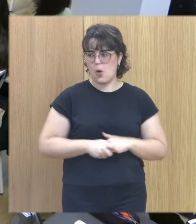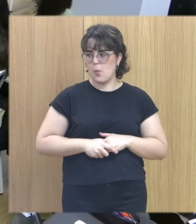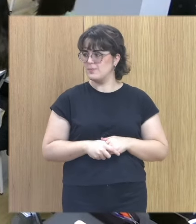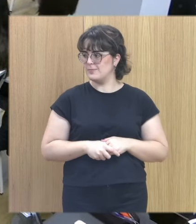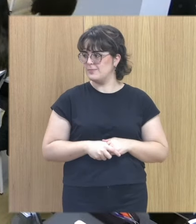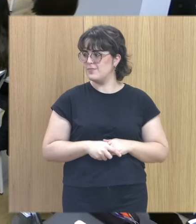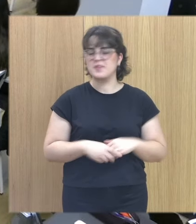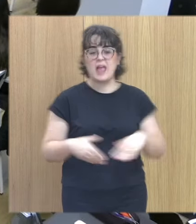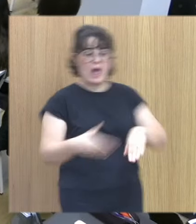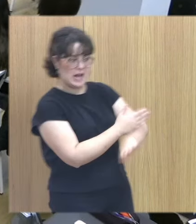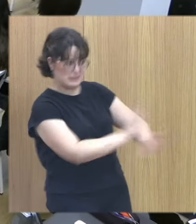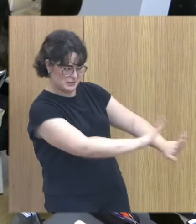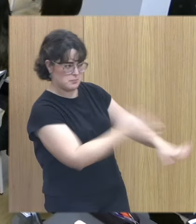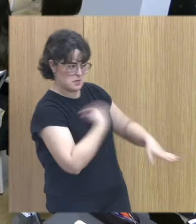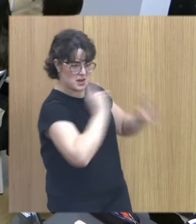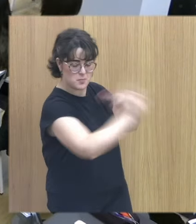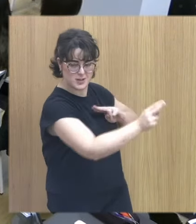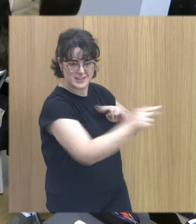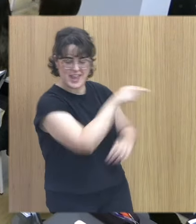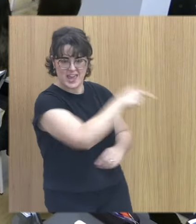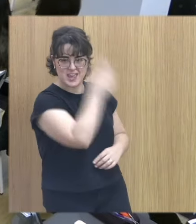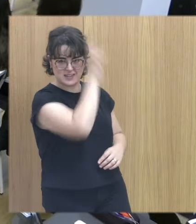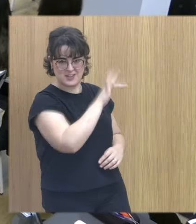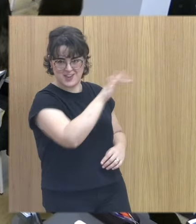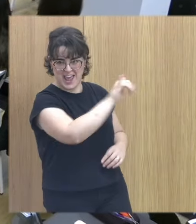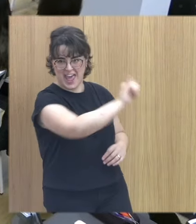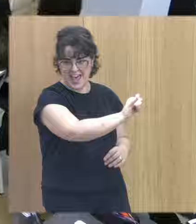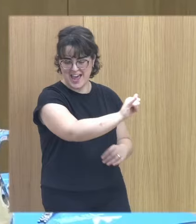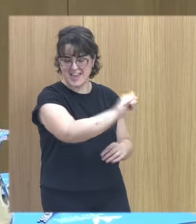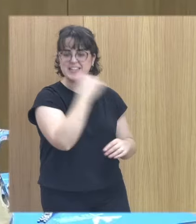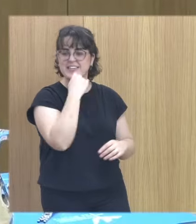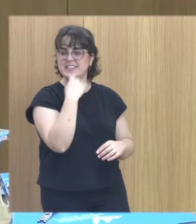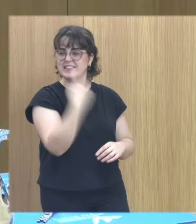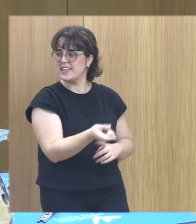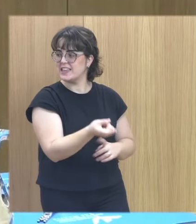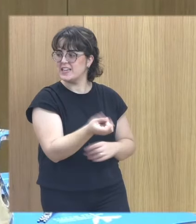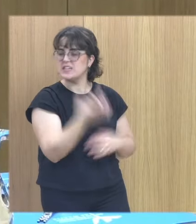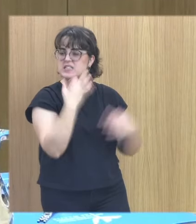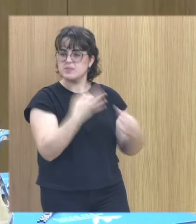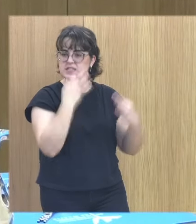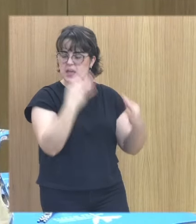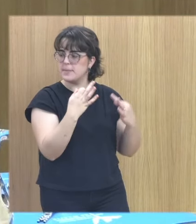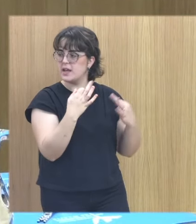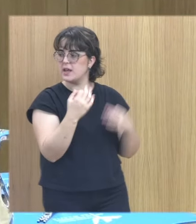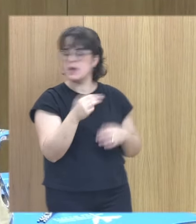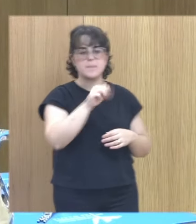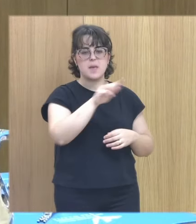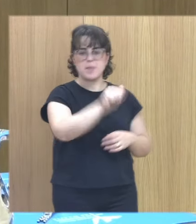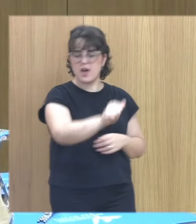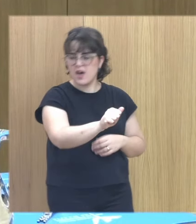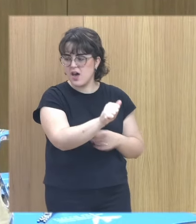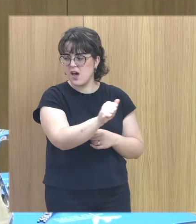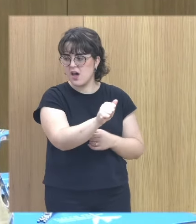Antes de que conteste ella ella tiene una teoría que la dice siempre eso de Pepa eso